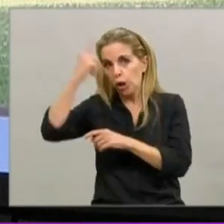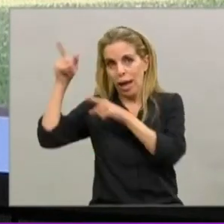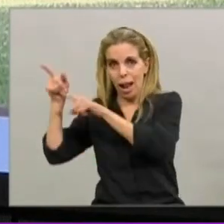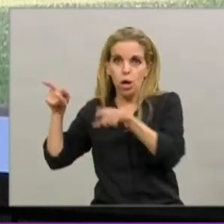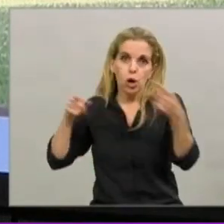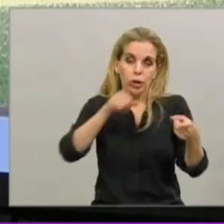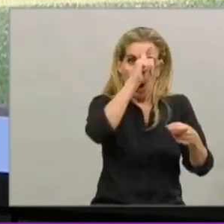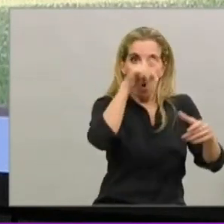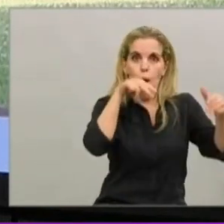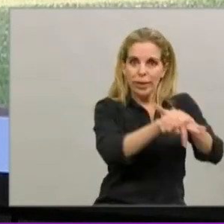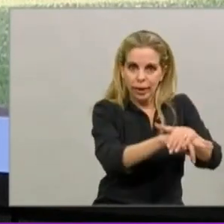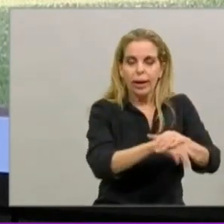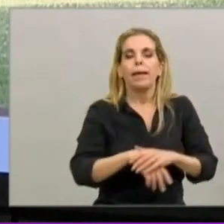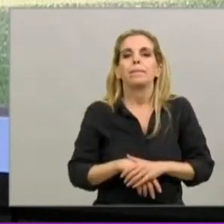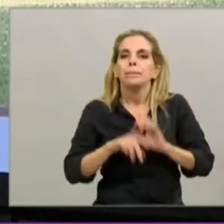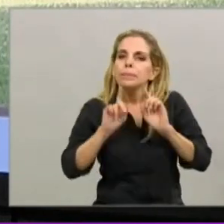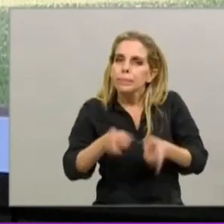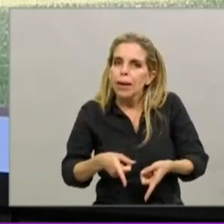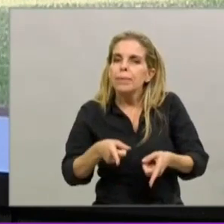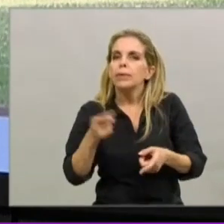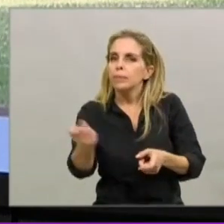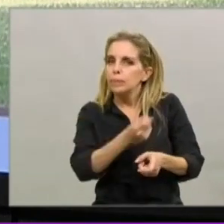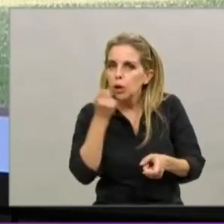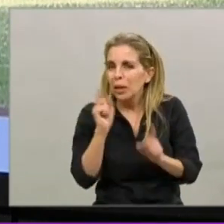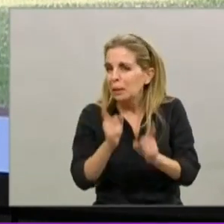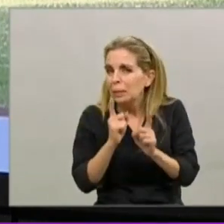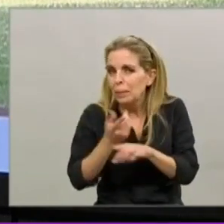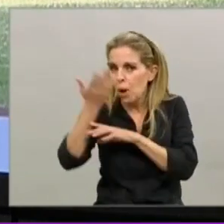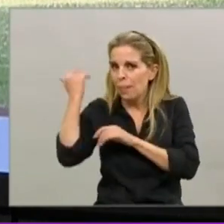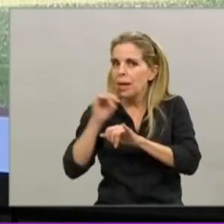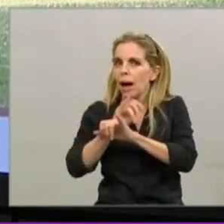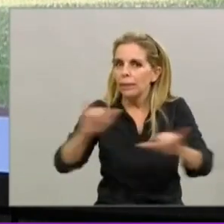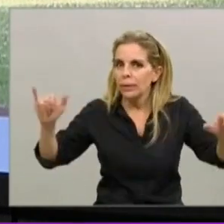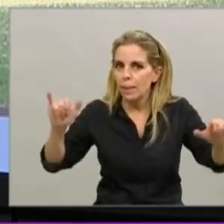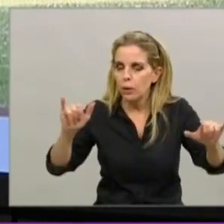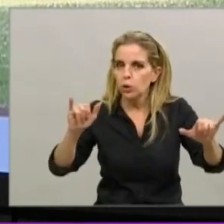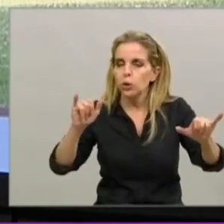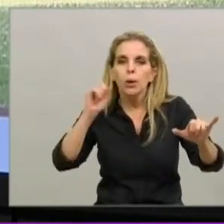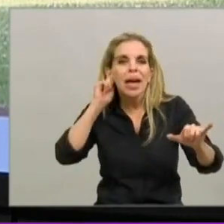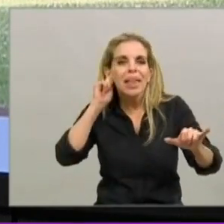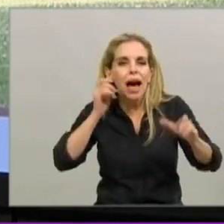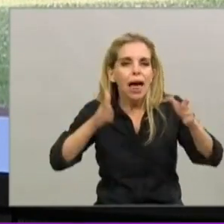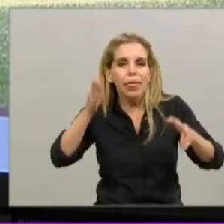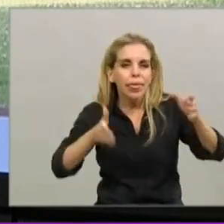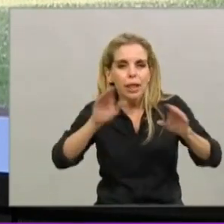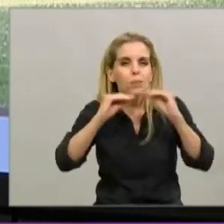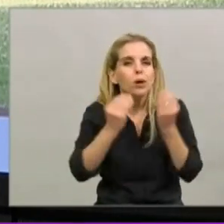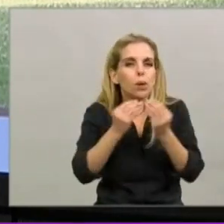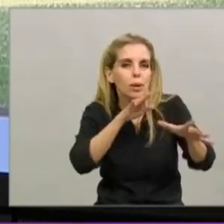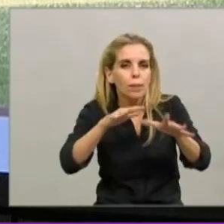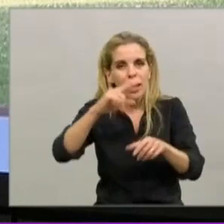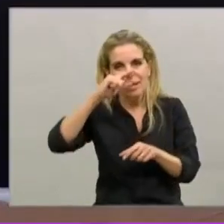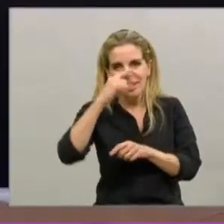Otro dato importante es que se viene confirmando algo que hablamos desde el primer día, que es que el promedio de edad de los fallecidos está en 75